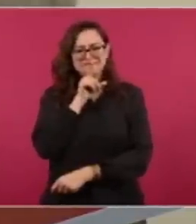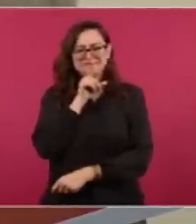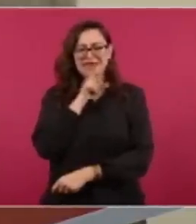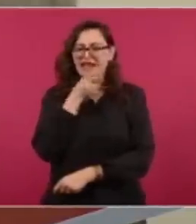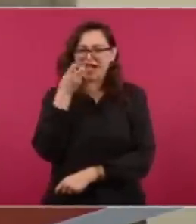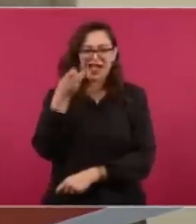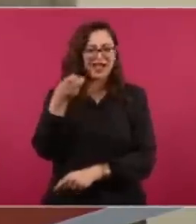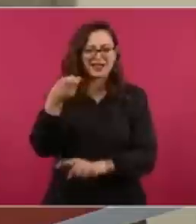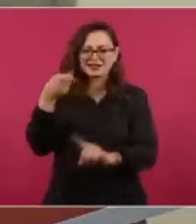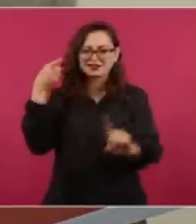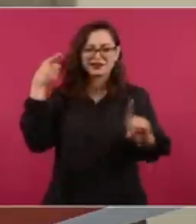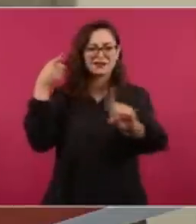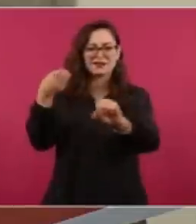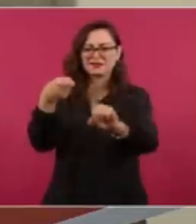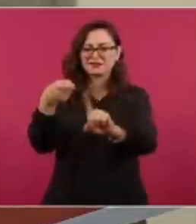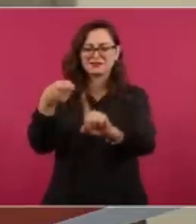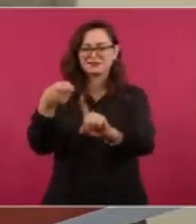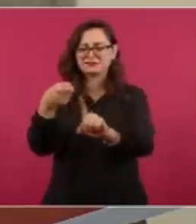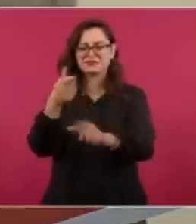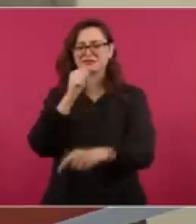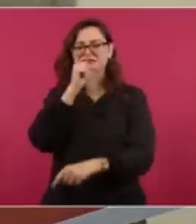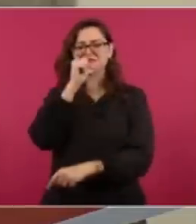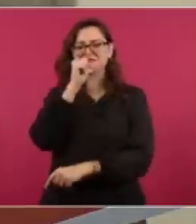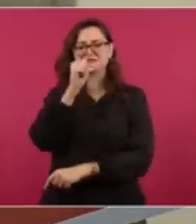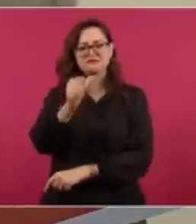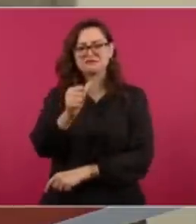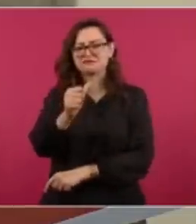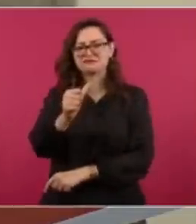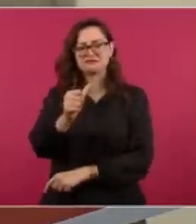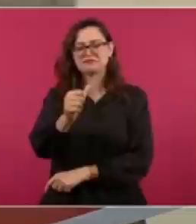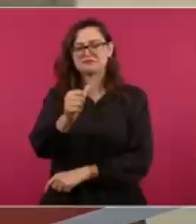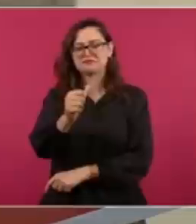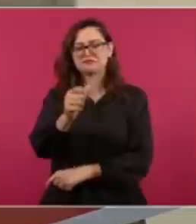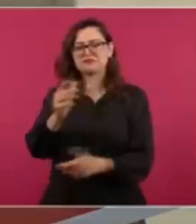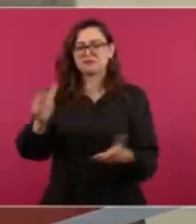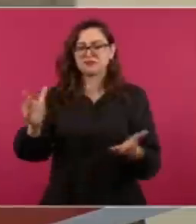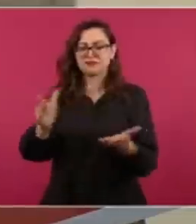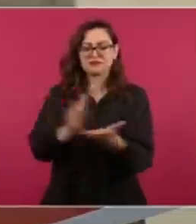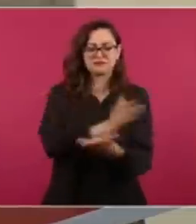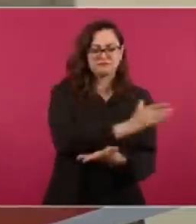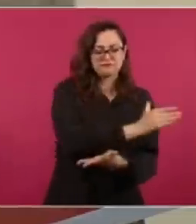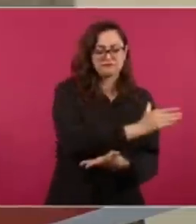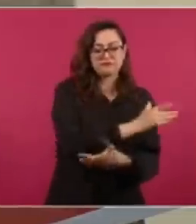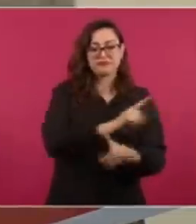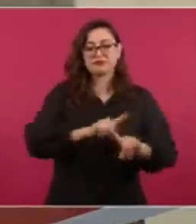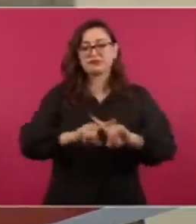con la vigilancia. de la Secretaría de la Defensa